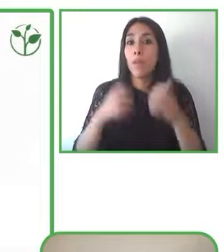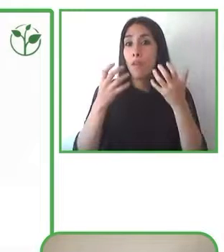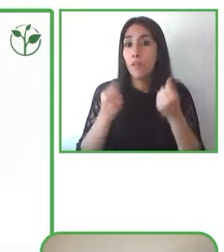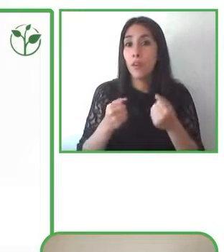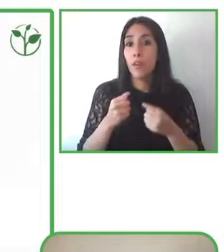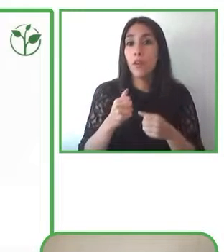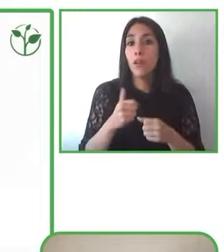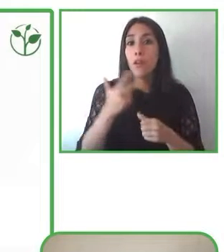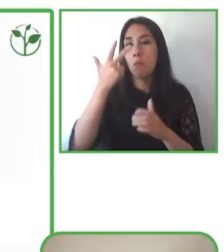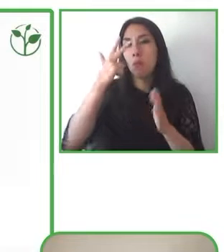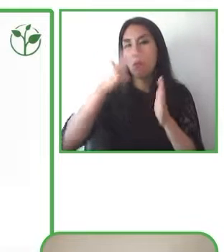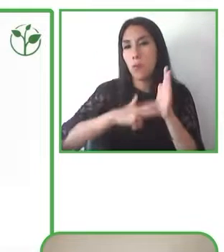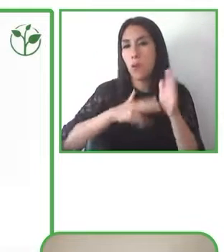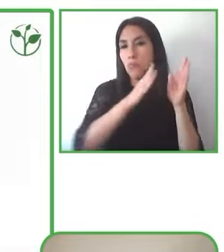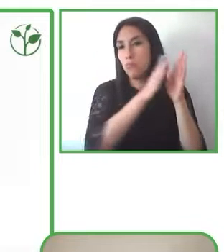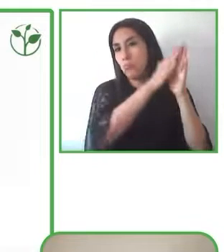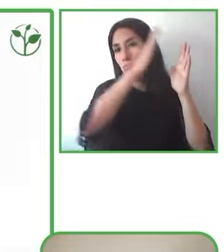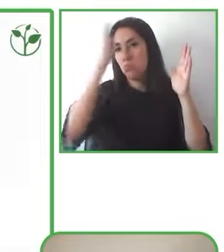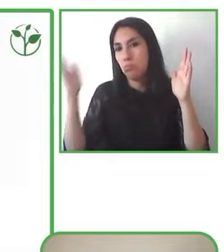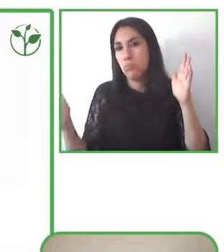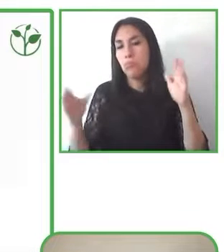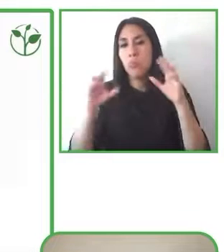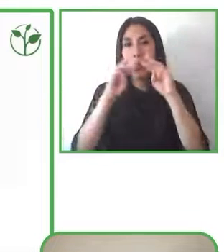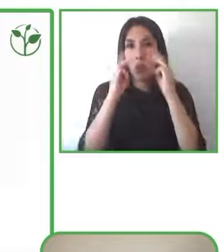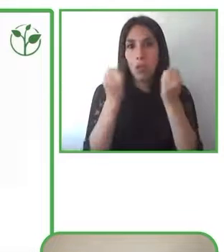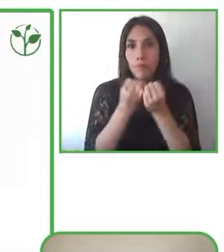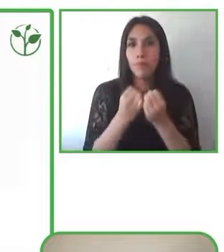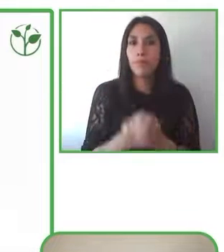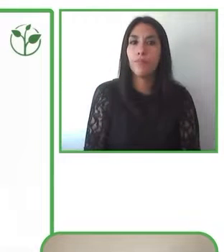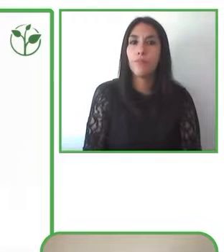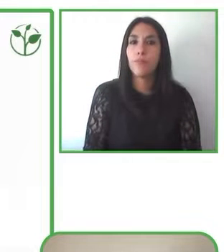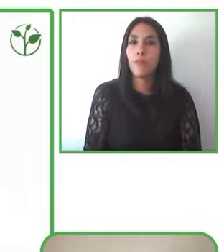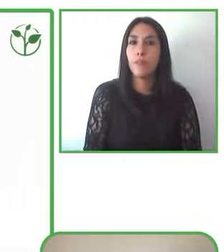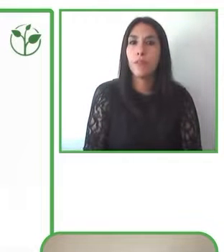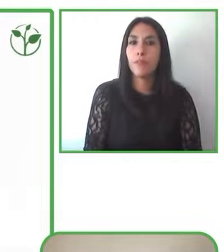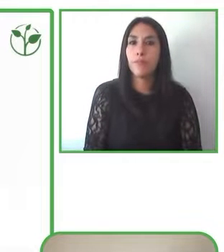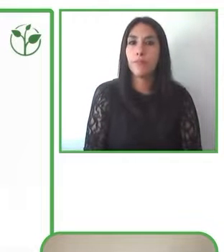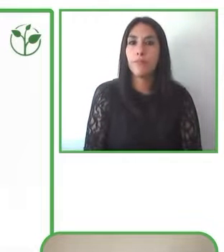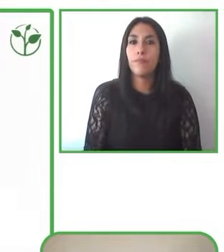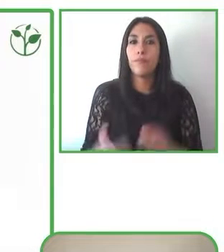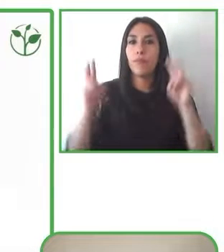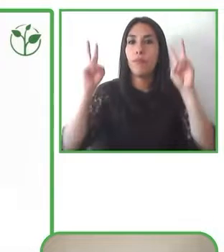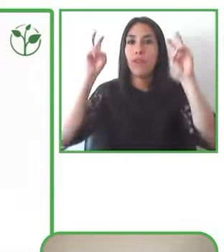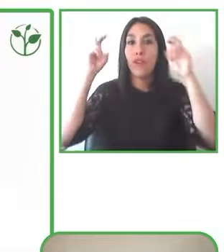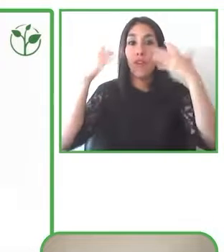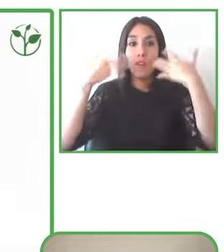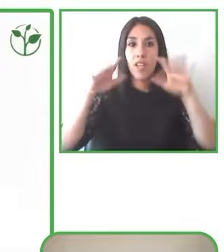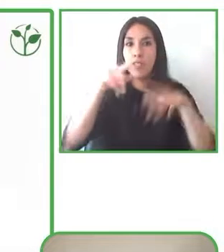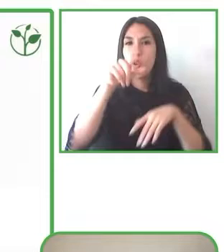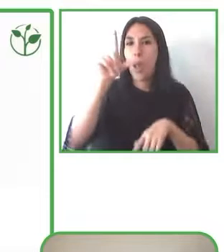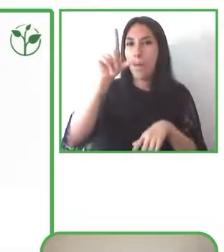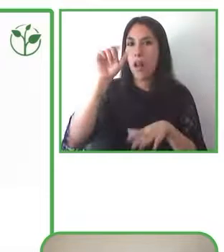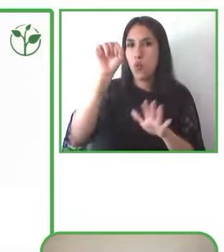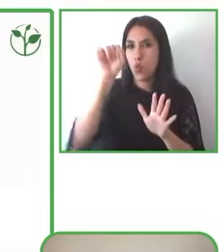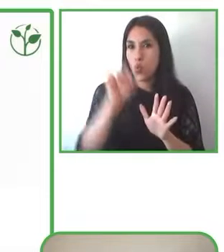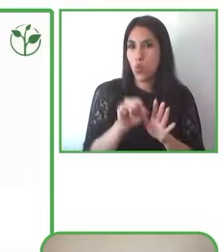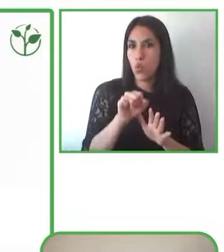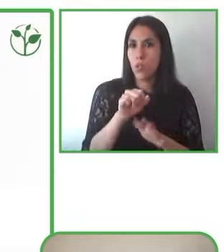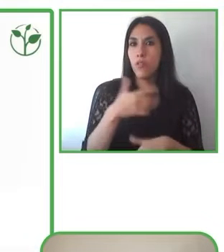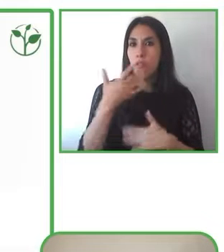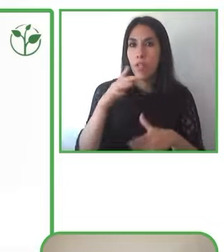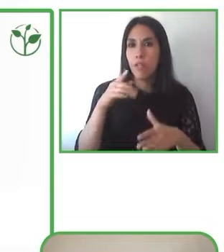del impacto que pueda tener el Instituto de Accesibilidad en Latinoamérica o en bueno pues tenemos alumnos en toda Latinoamérica